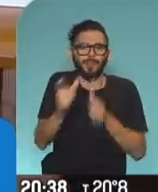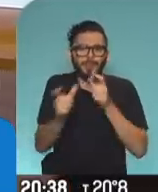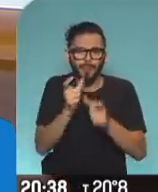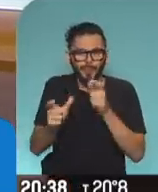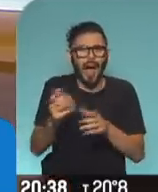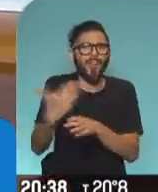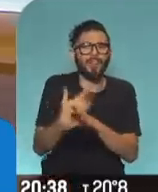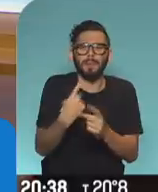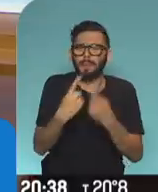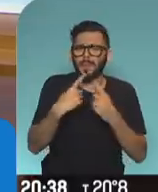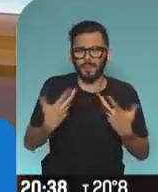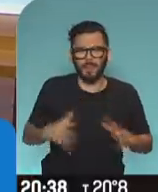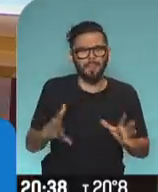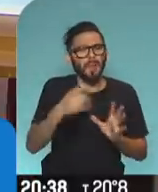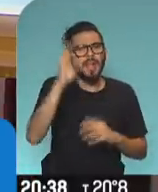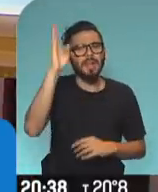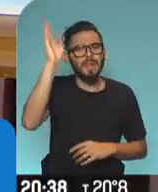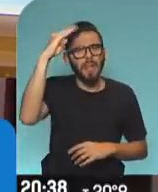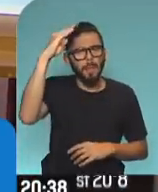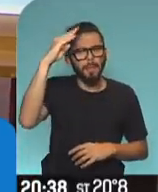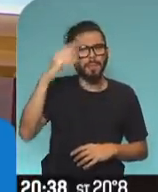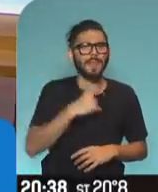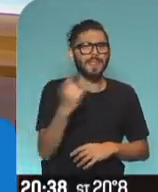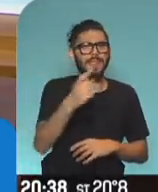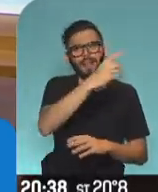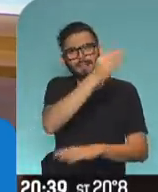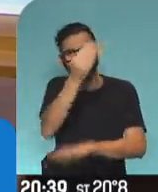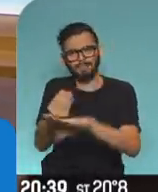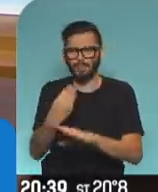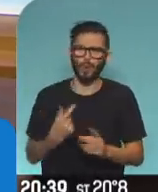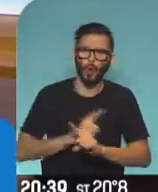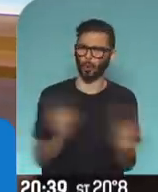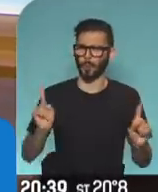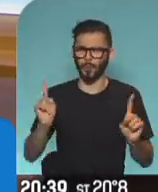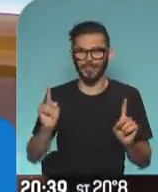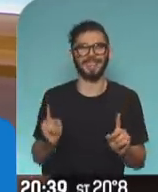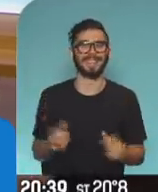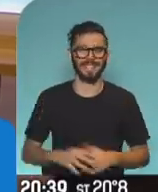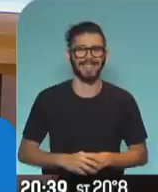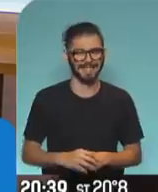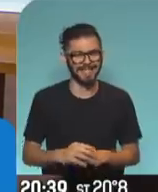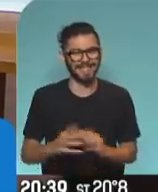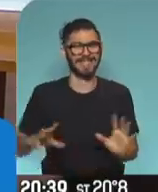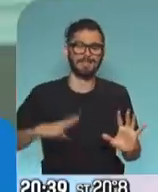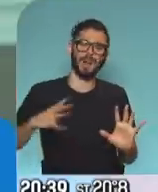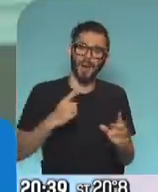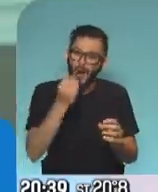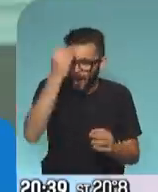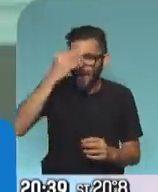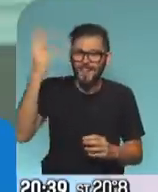preliminares. Tenemos a Donald Trump que quiere ocupar tu espacio. No lo vamos a permitir. Muy bien, necesitaba esa palabra oficial.